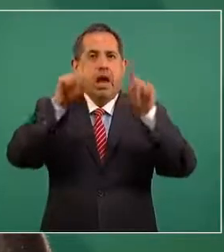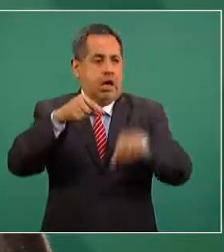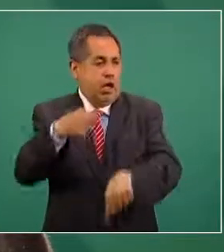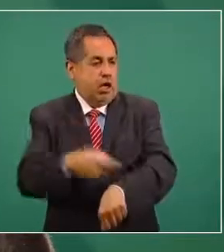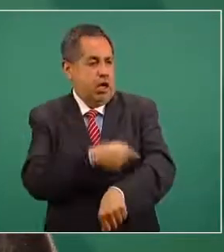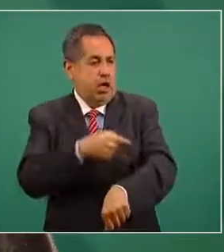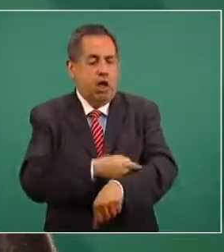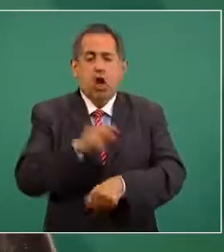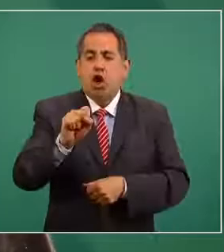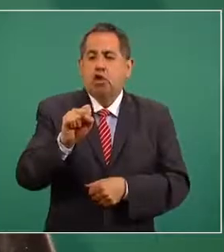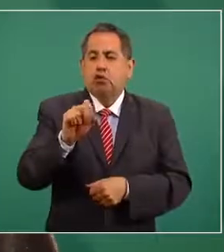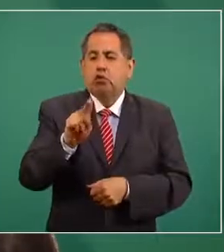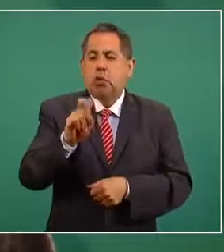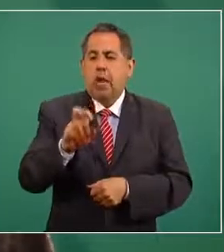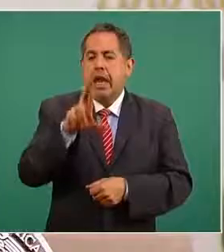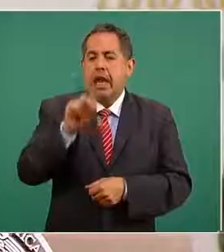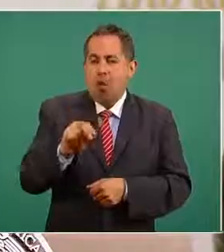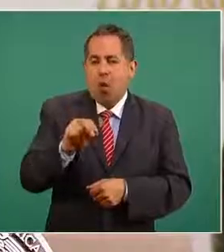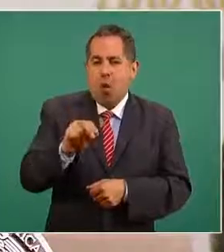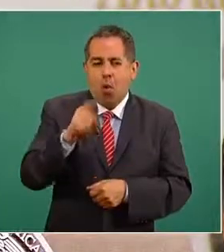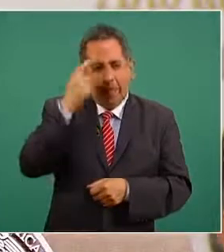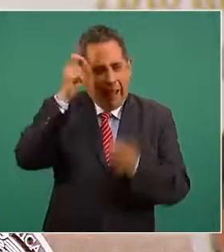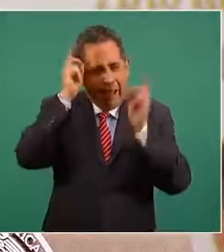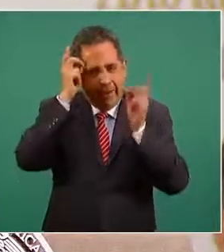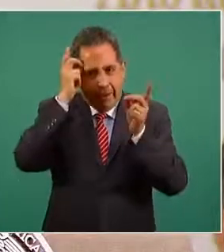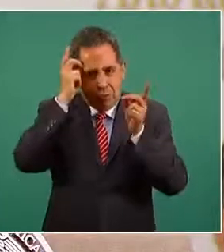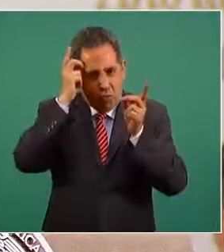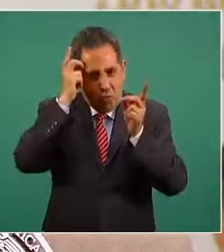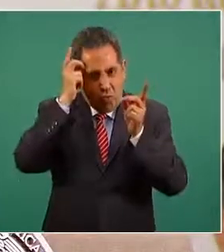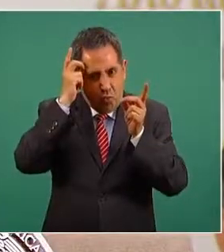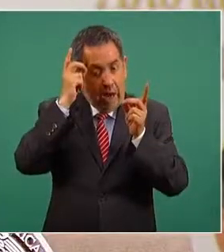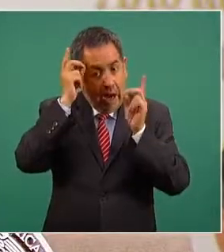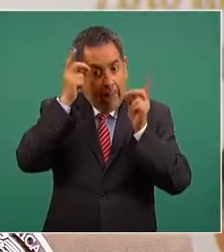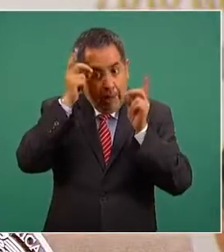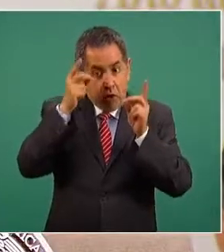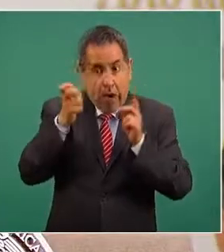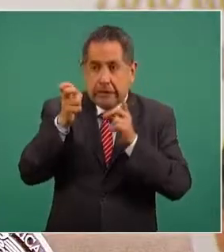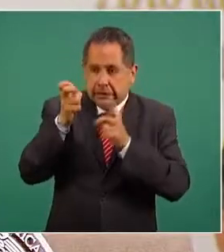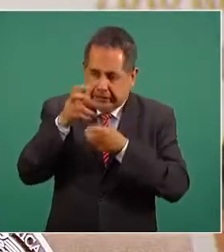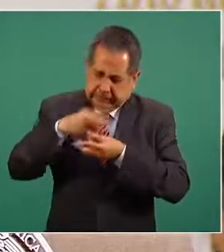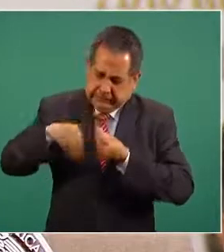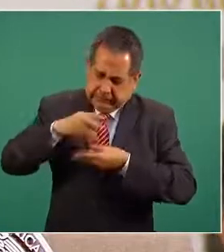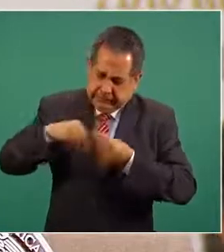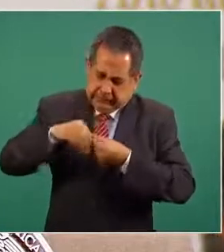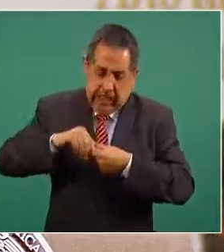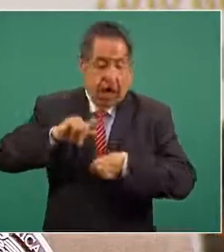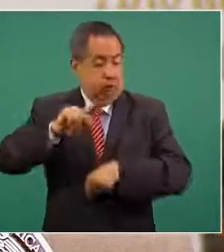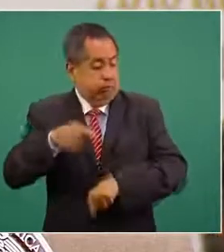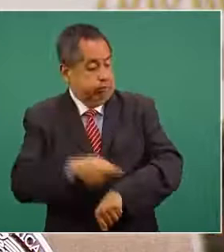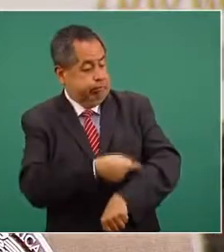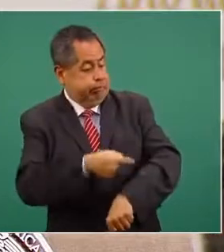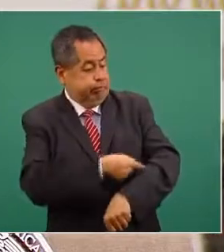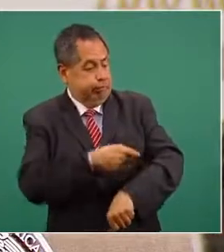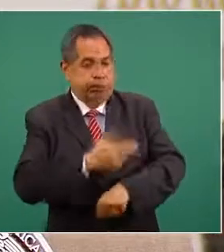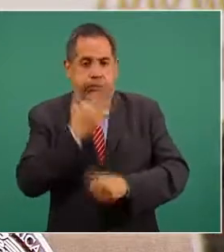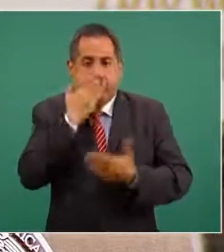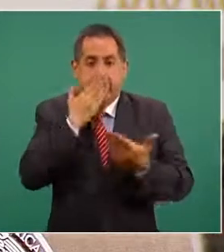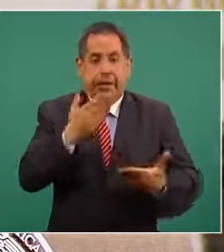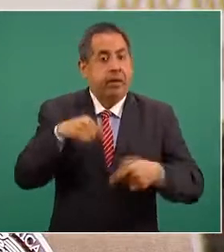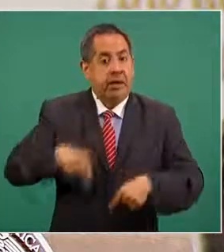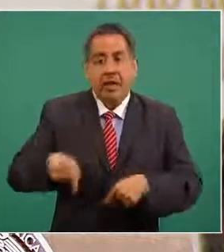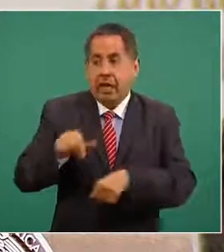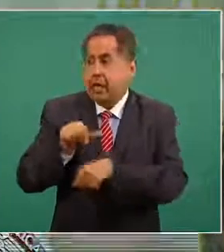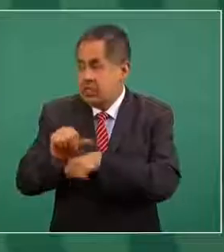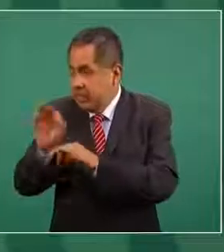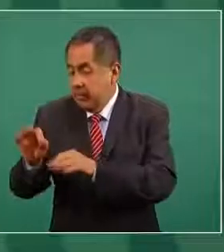hiperinmune tenemos oportunidades con el trabajo que se hace en Argentina pero también tenemos aquí